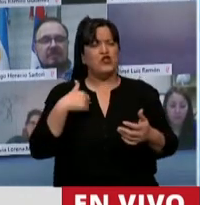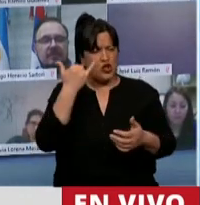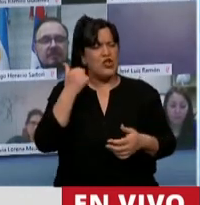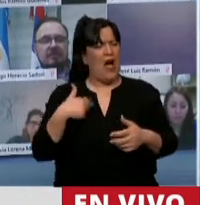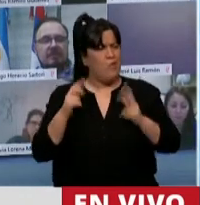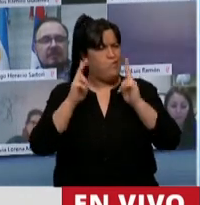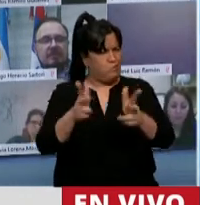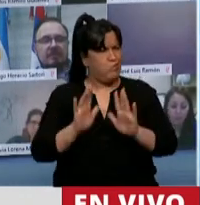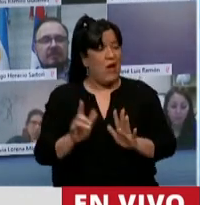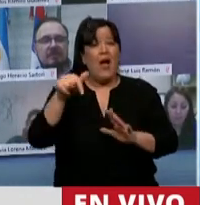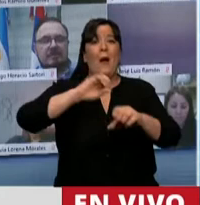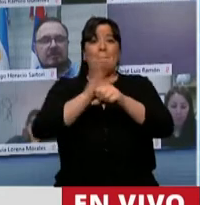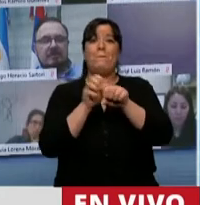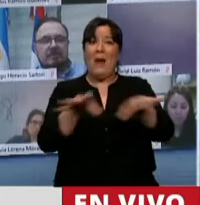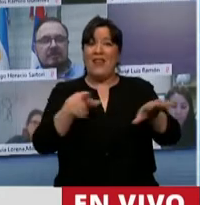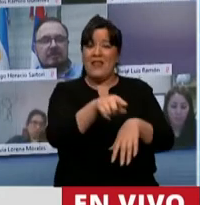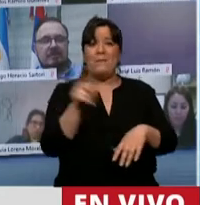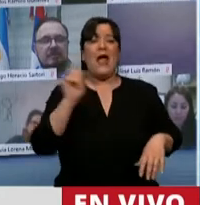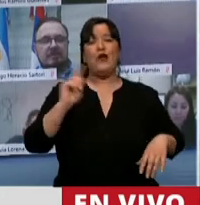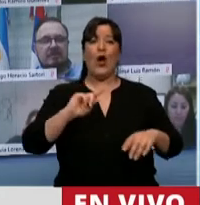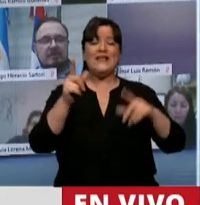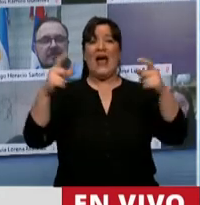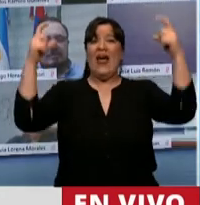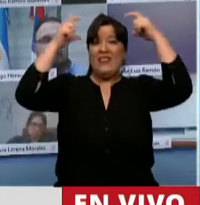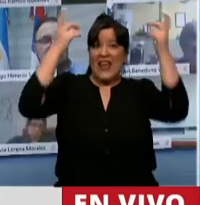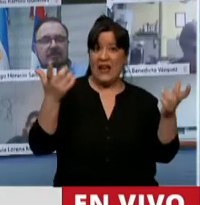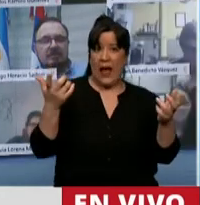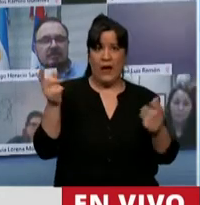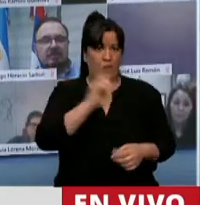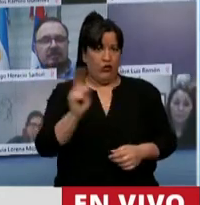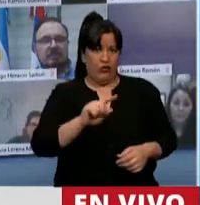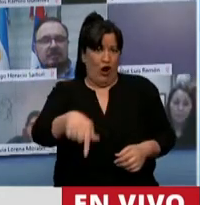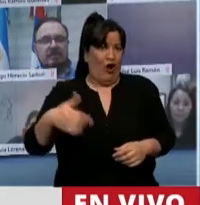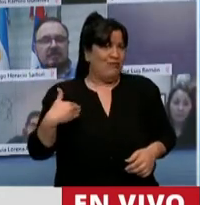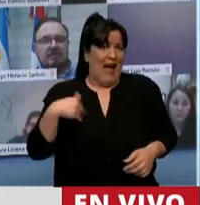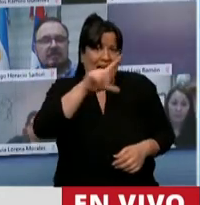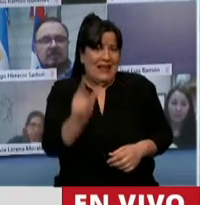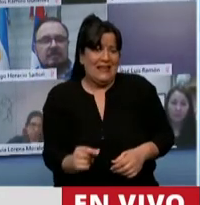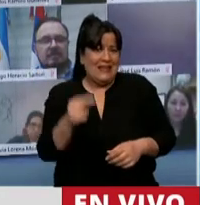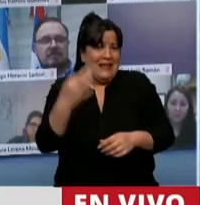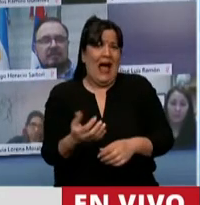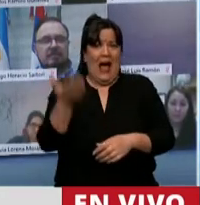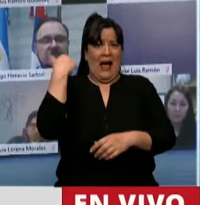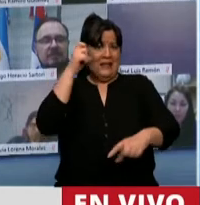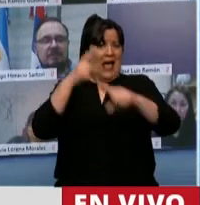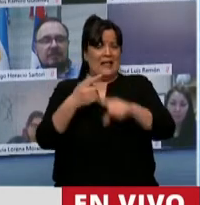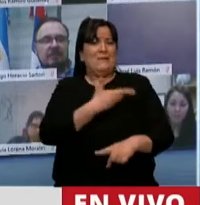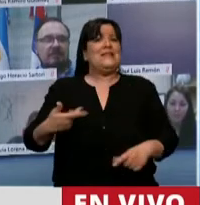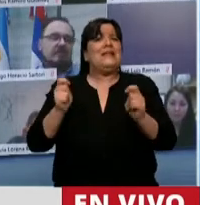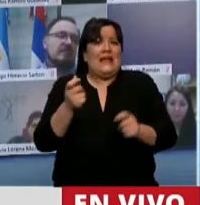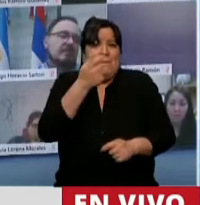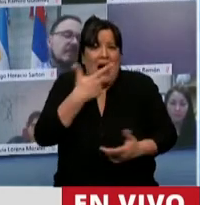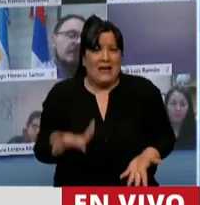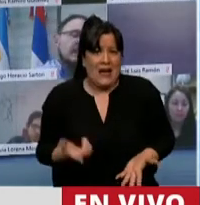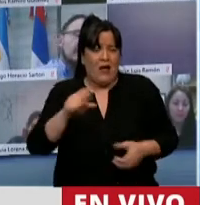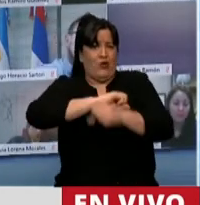en este recinto, esta pandemia no llegó a Disney, llegó a la Argentina post-Macri. Cambiemos, llegó a la